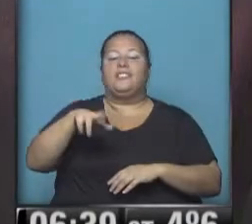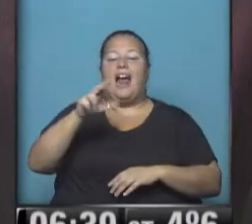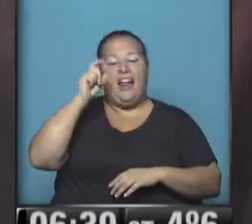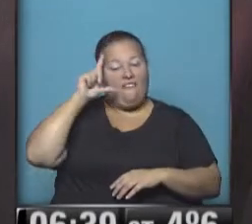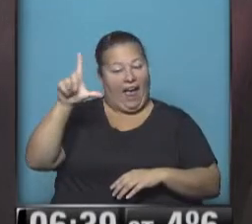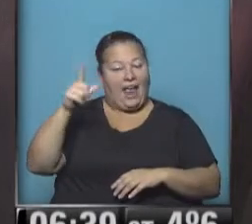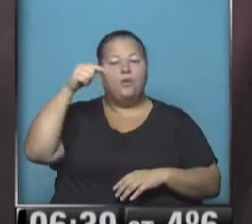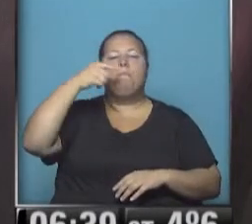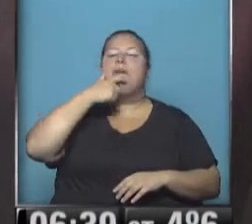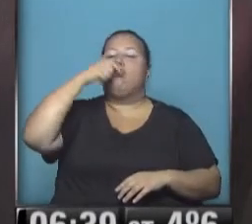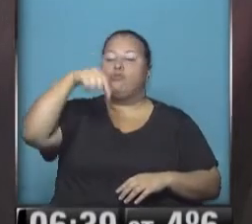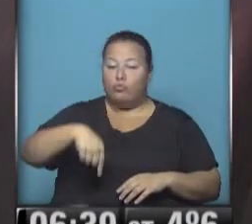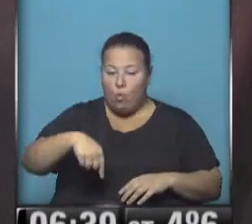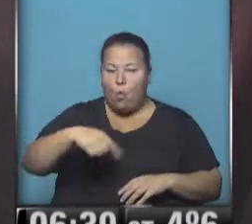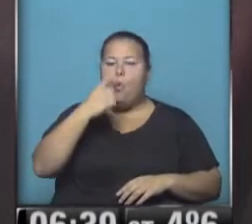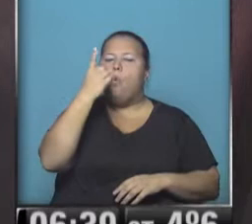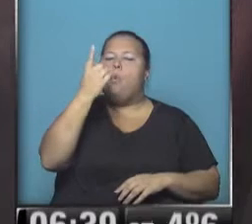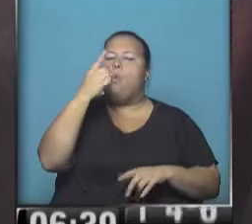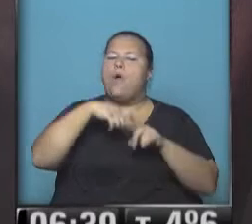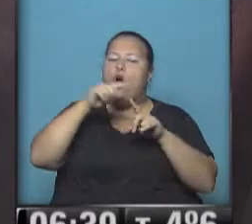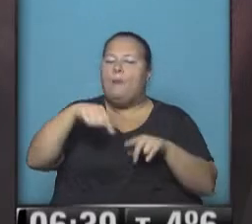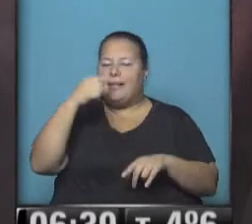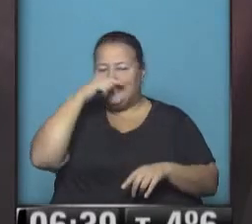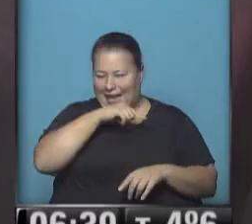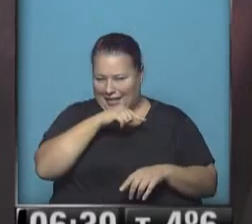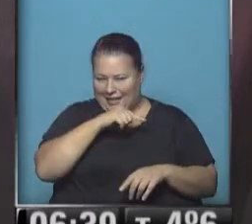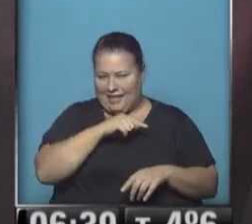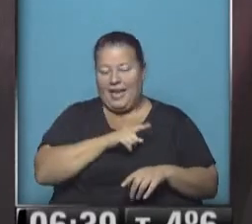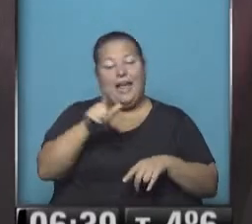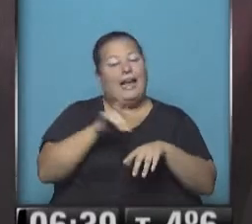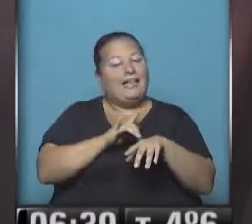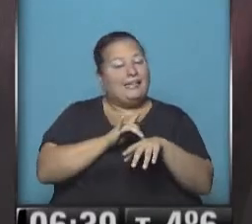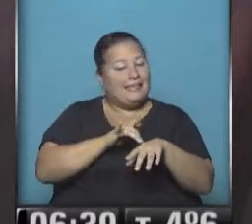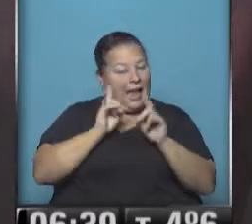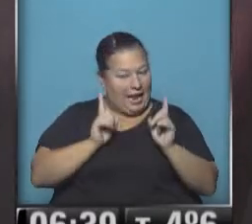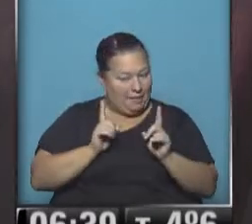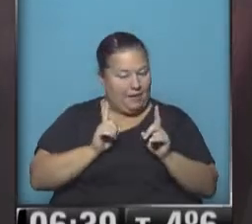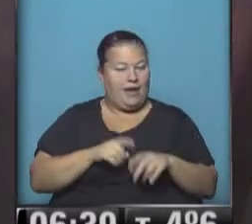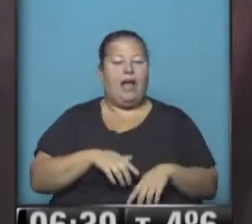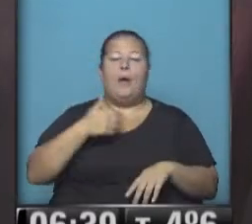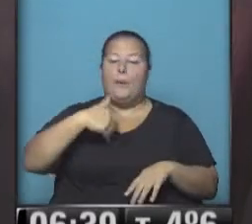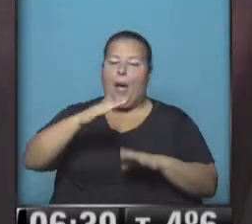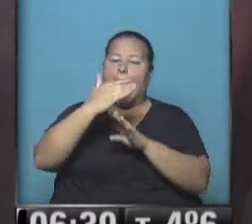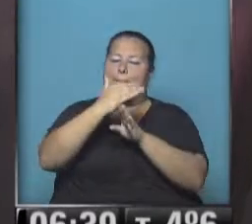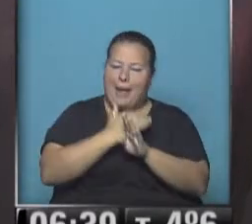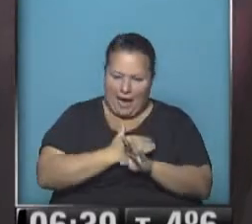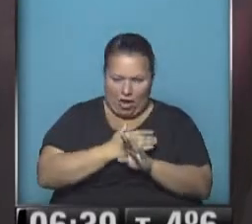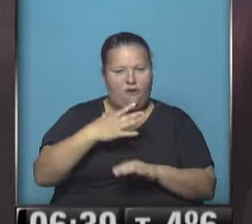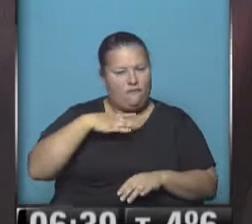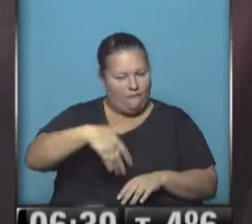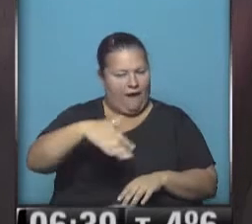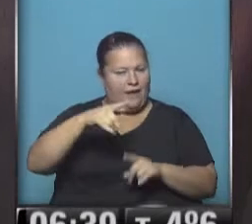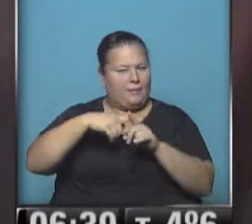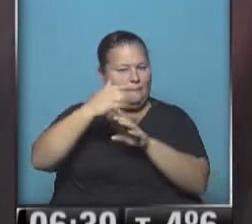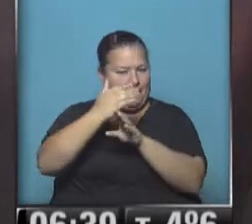en el sur de Mendoza, 1 grado 7 décimas. Es la sensación térmica. Va a descender un poquitito todavía la